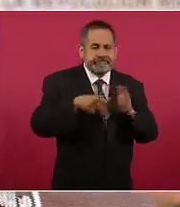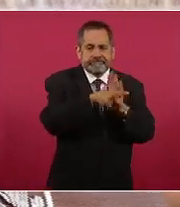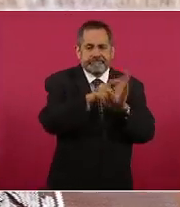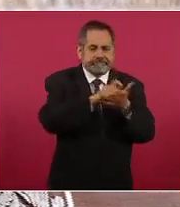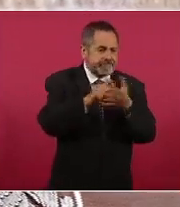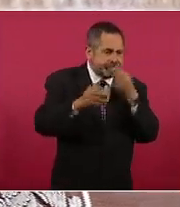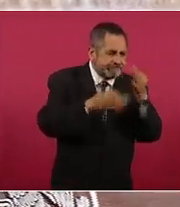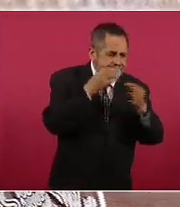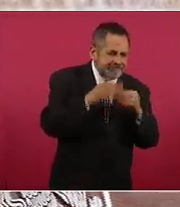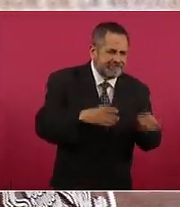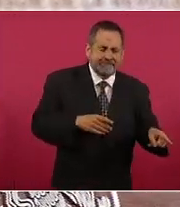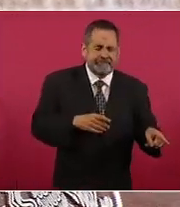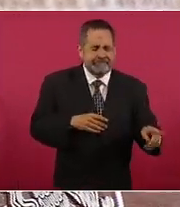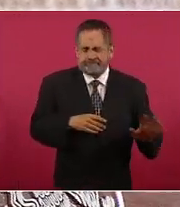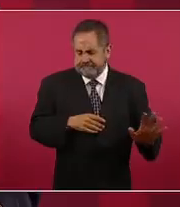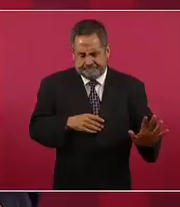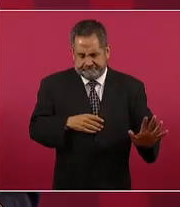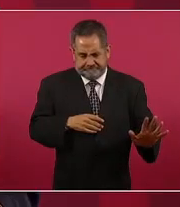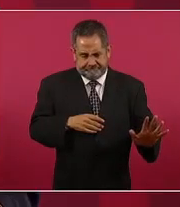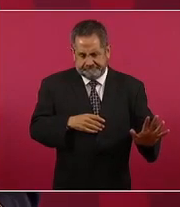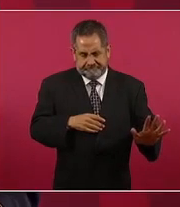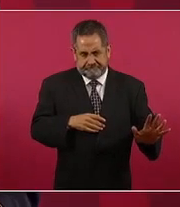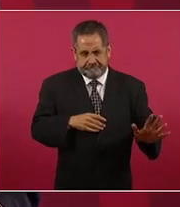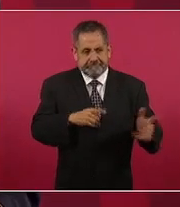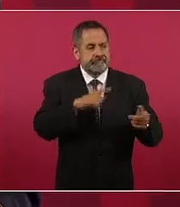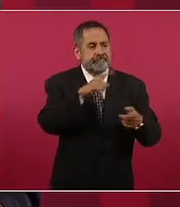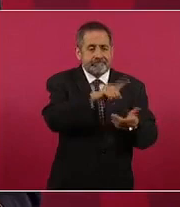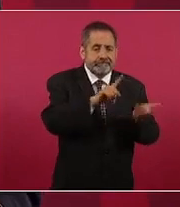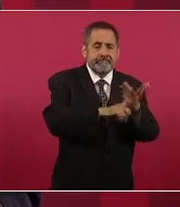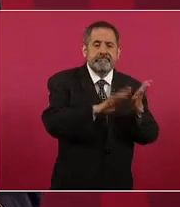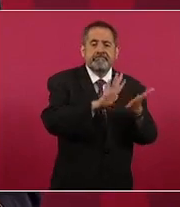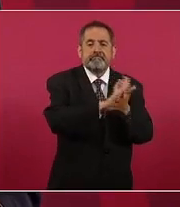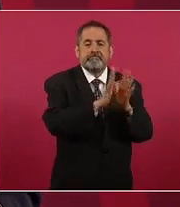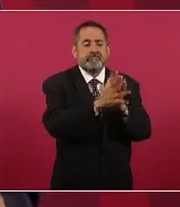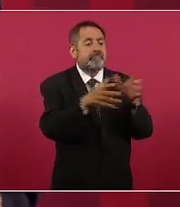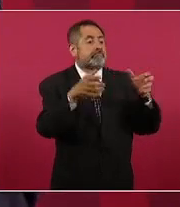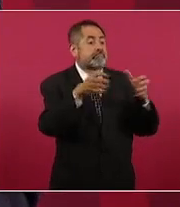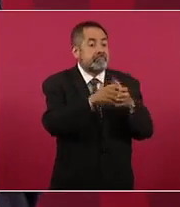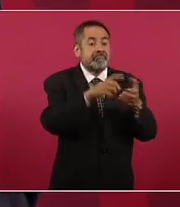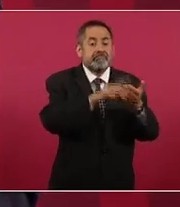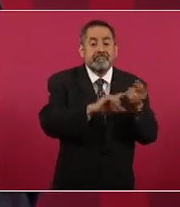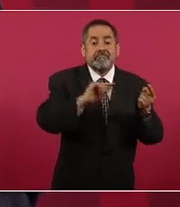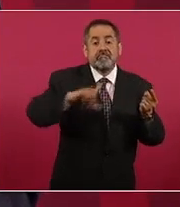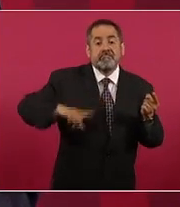han actuado en contubernio con autoridades